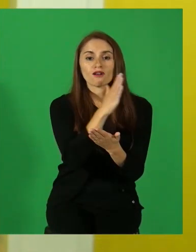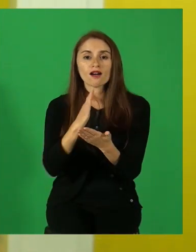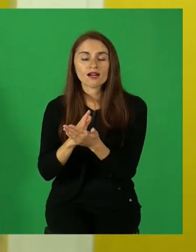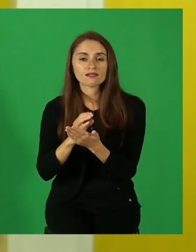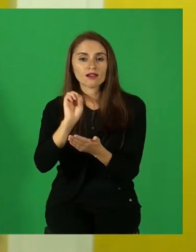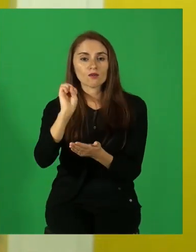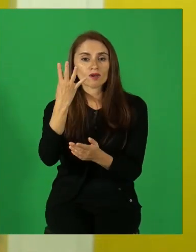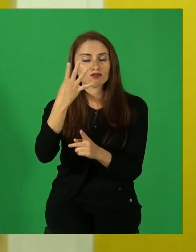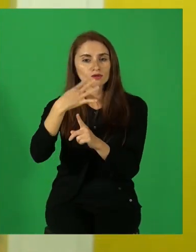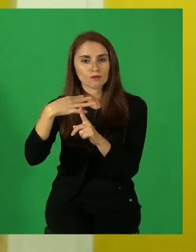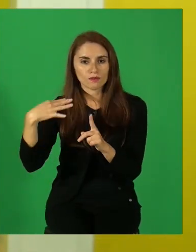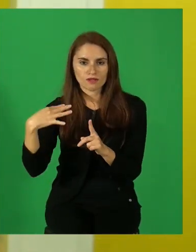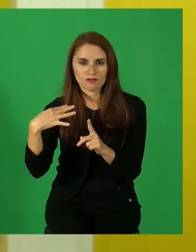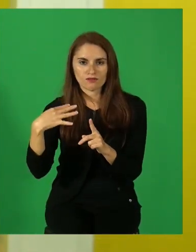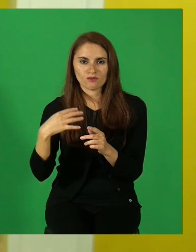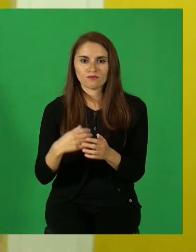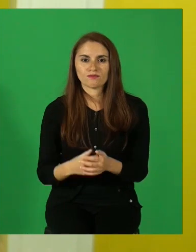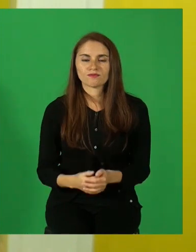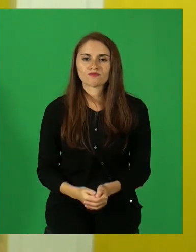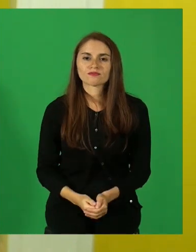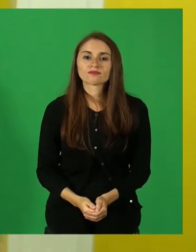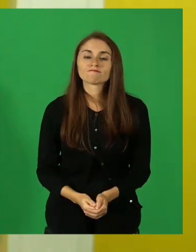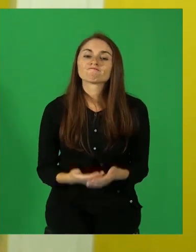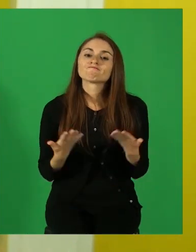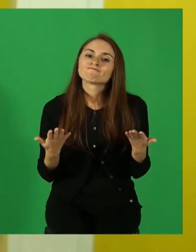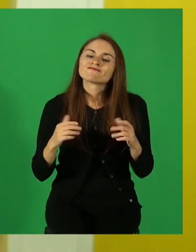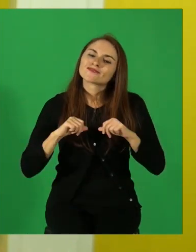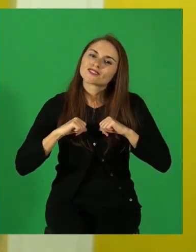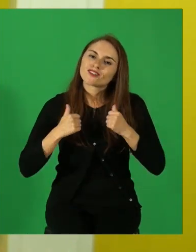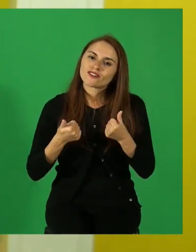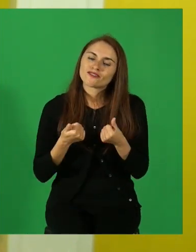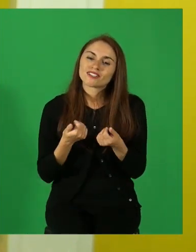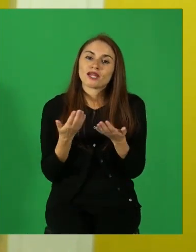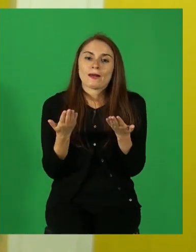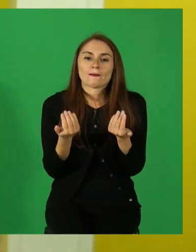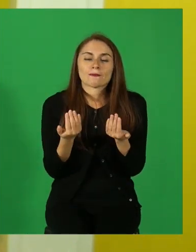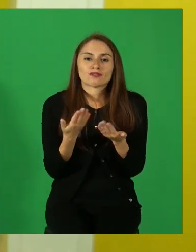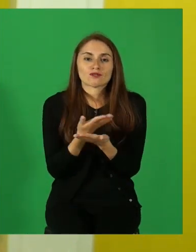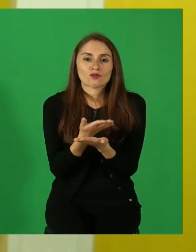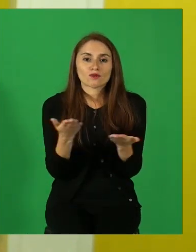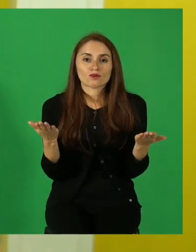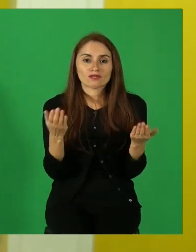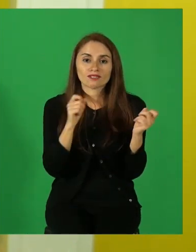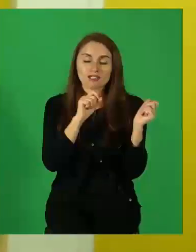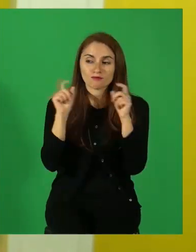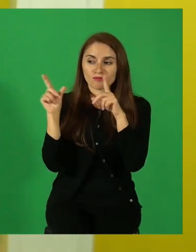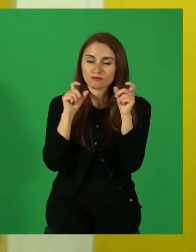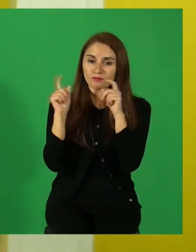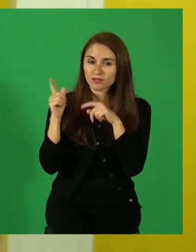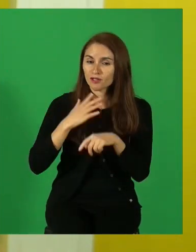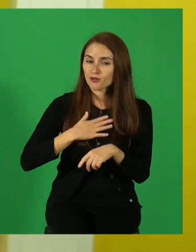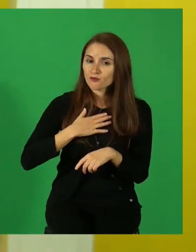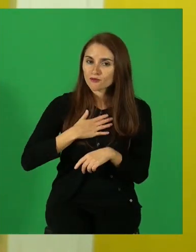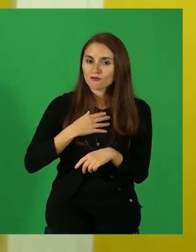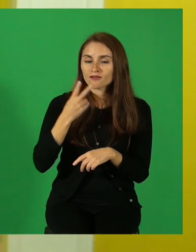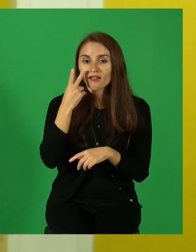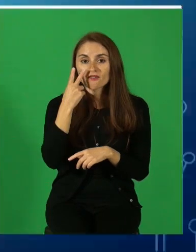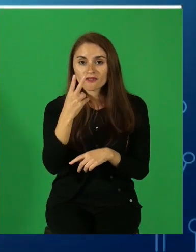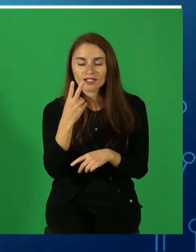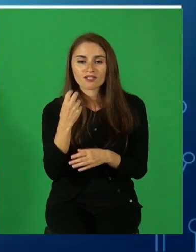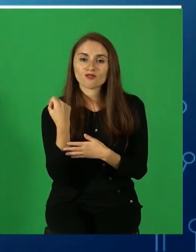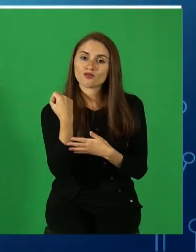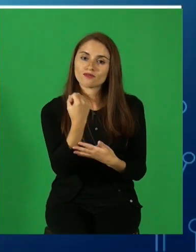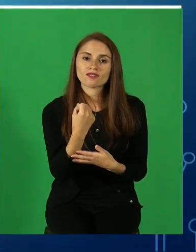cuarto medio. Jóvenes, esperando que esta presentación haya sido de ayuda, me